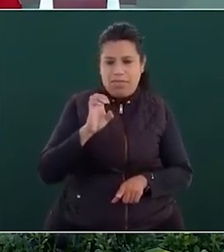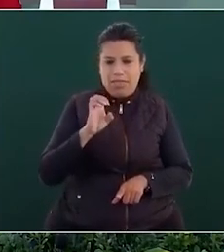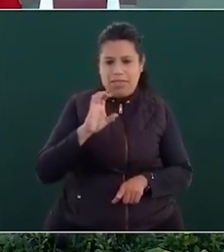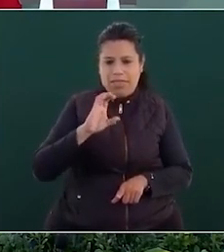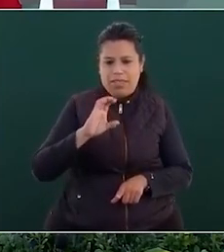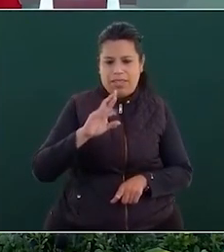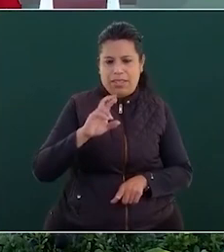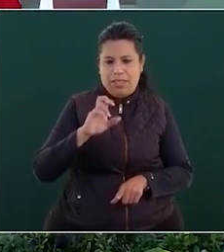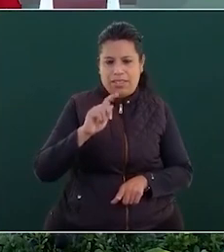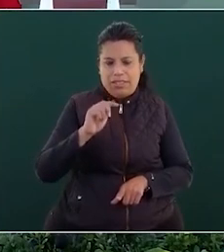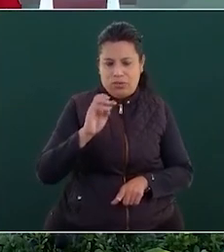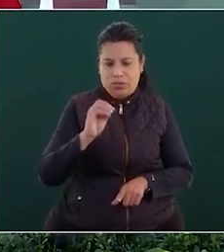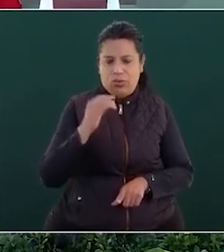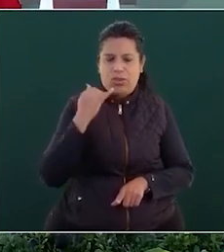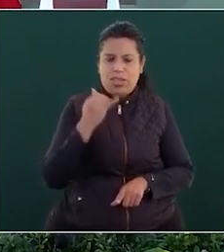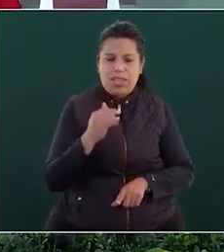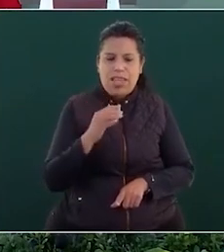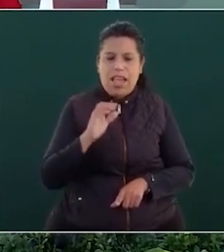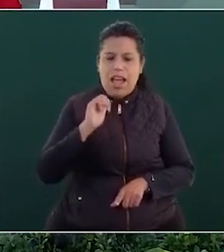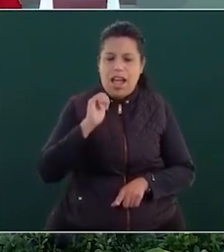ahí hay una diferencia